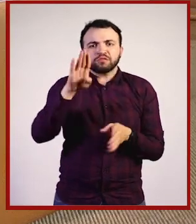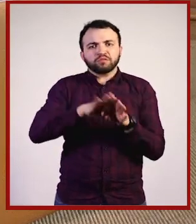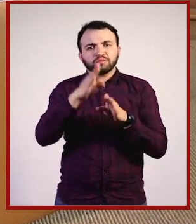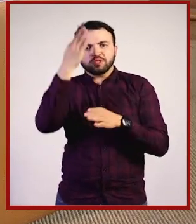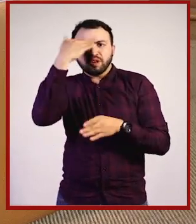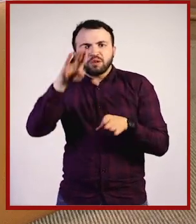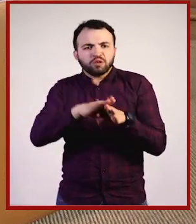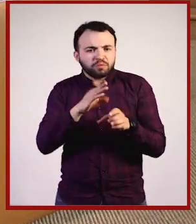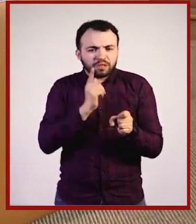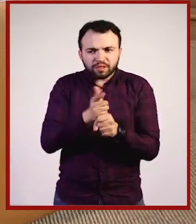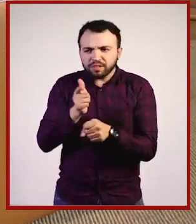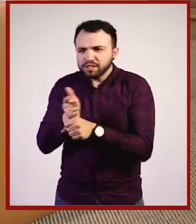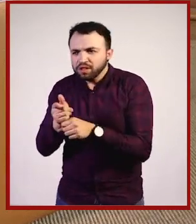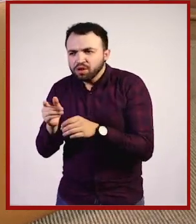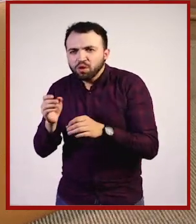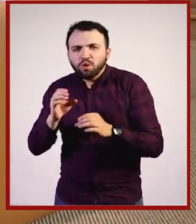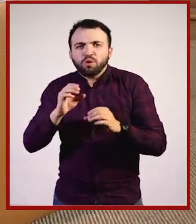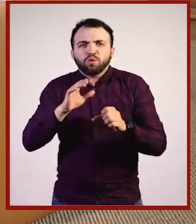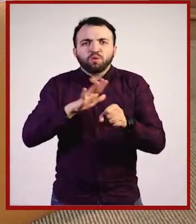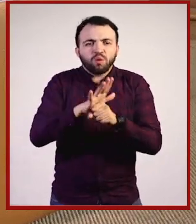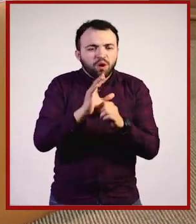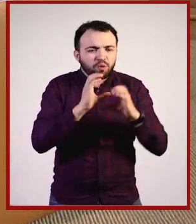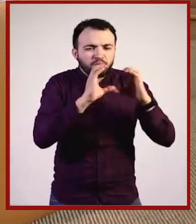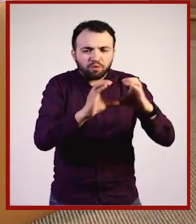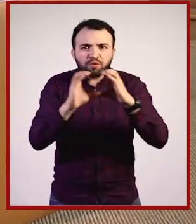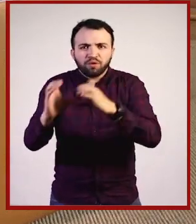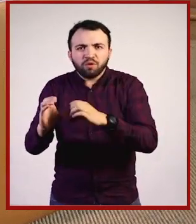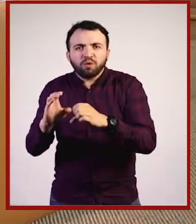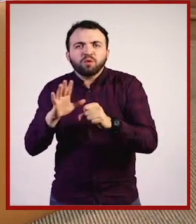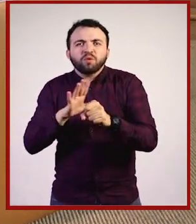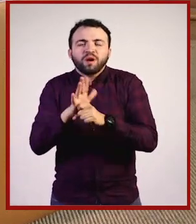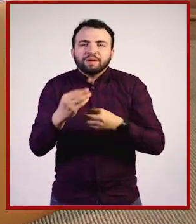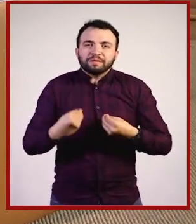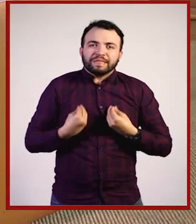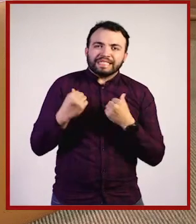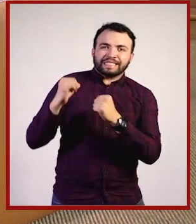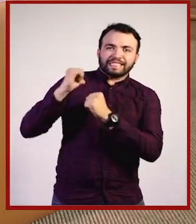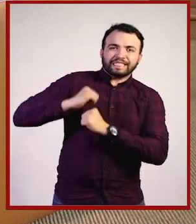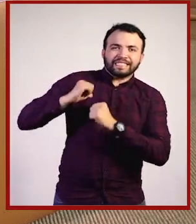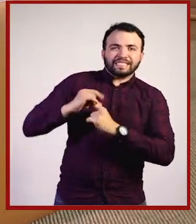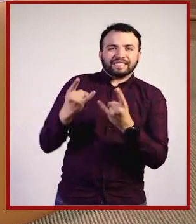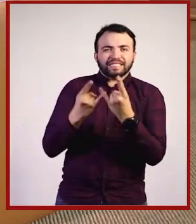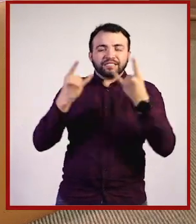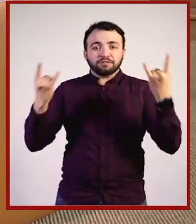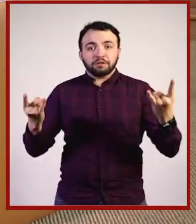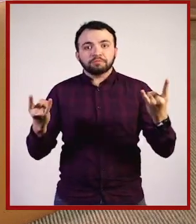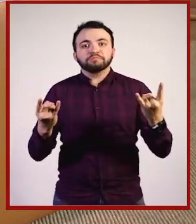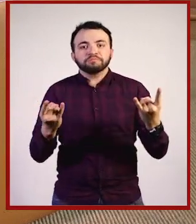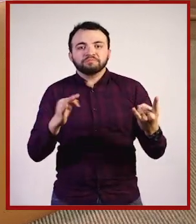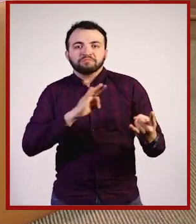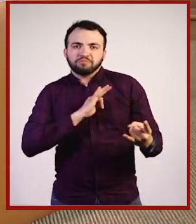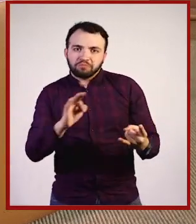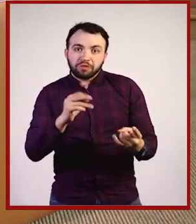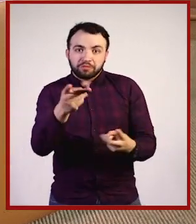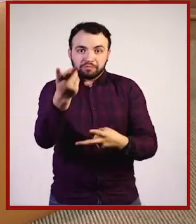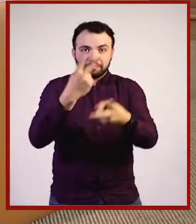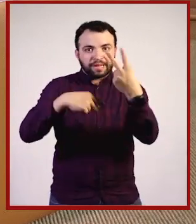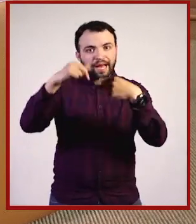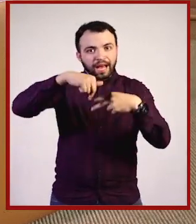piezas arqueológicas en México, cómo se conservan, cuál era la vida de nuestros antepasados, los aztecas, pues puede venir a las conferencias